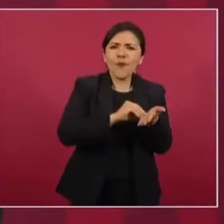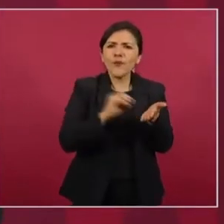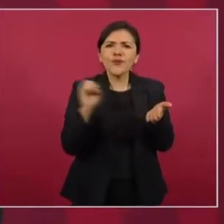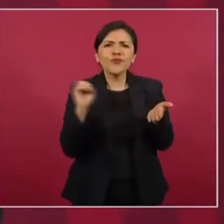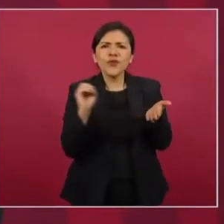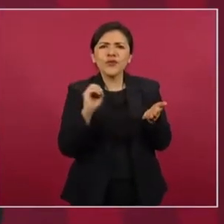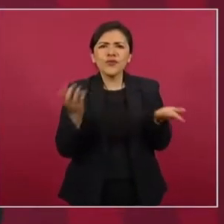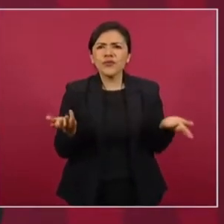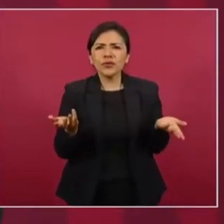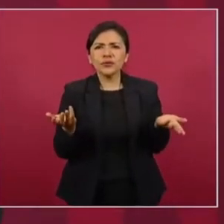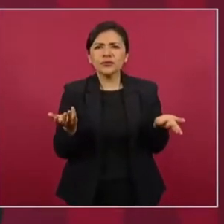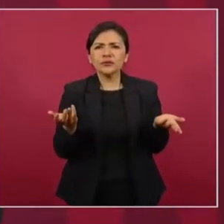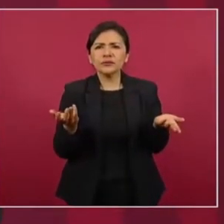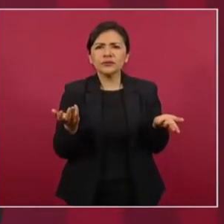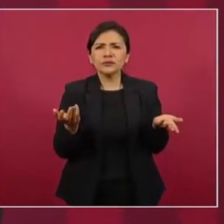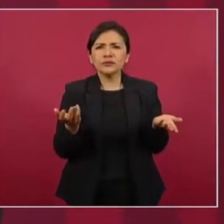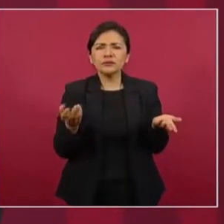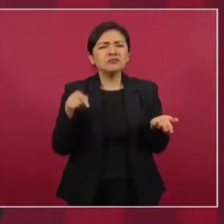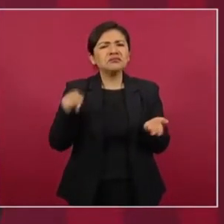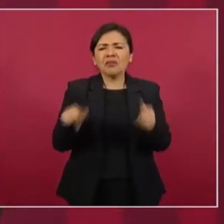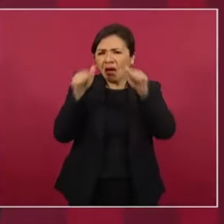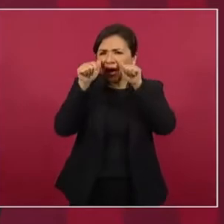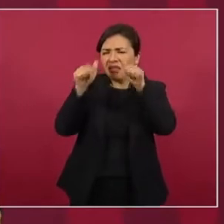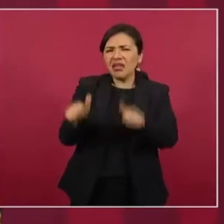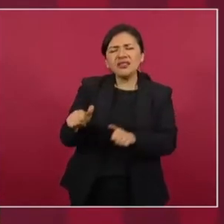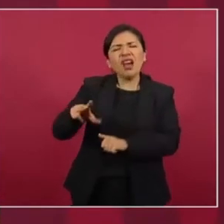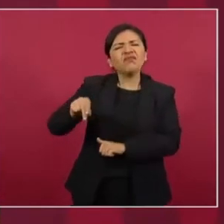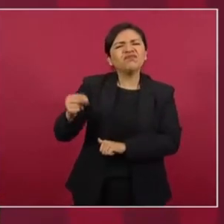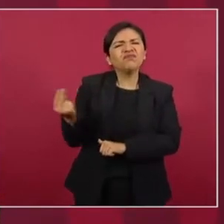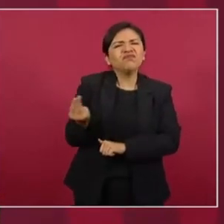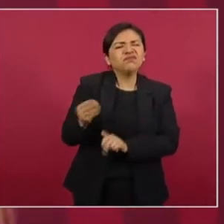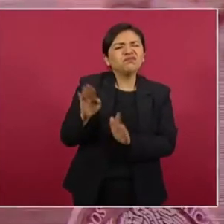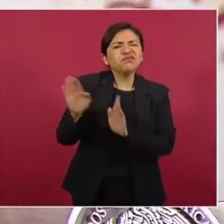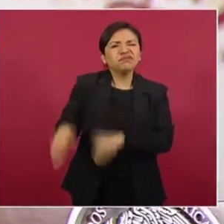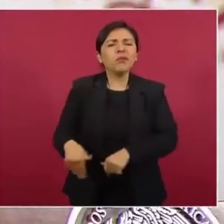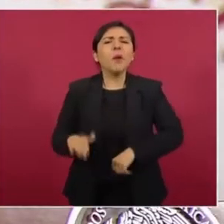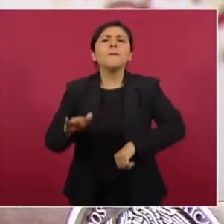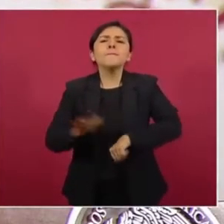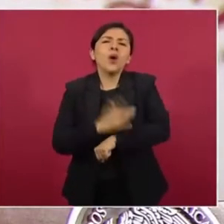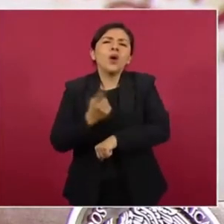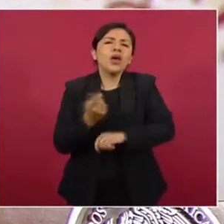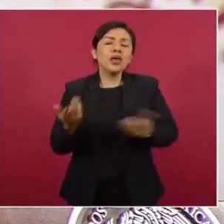no las despachaban porque